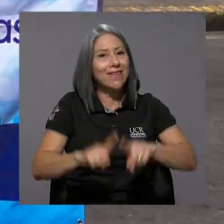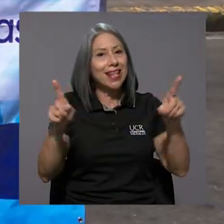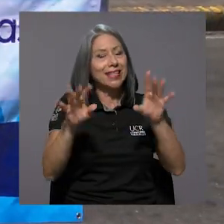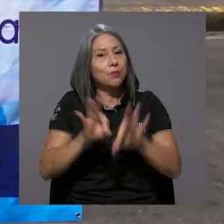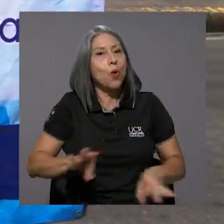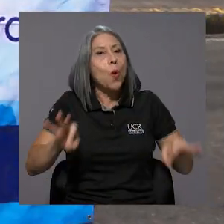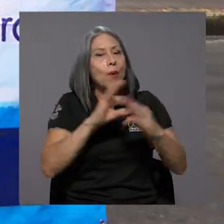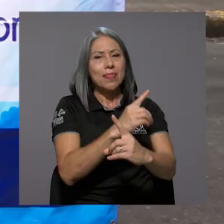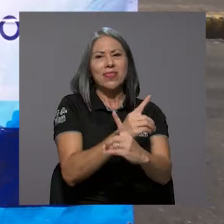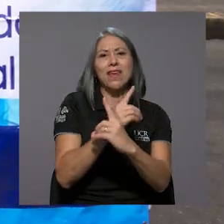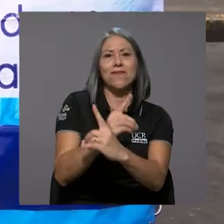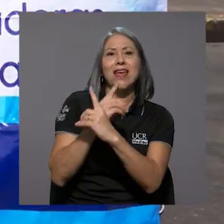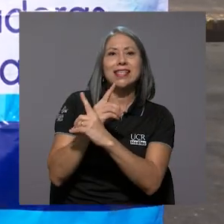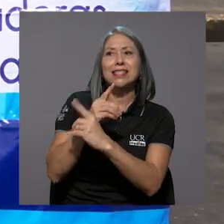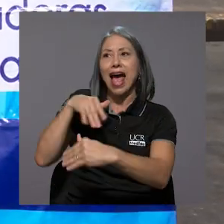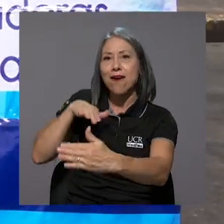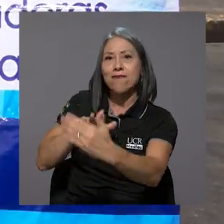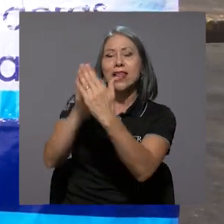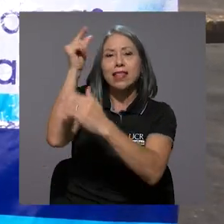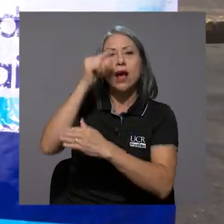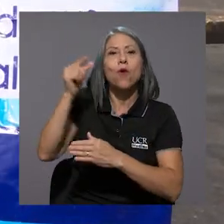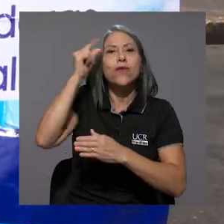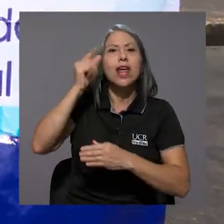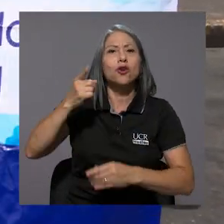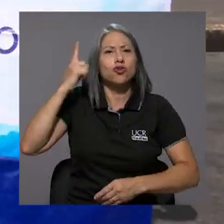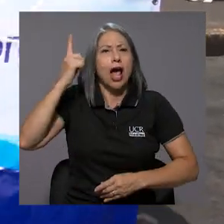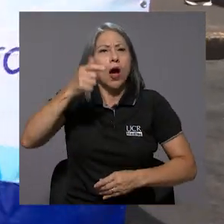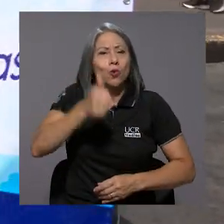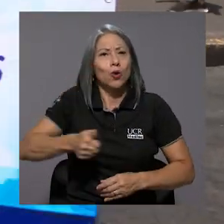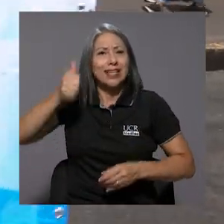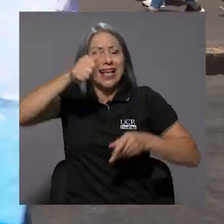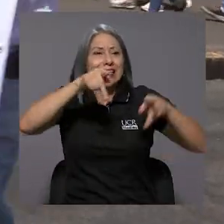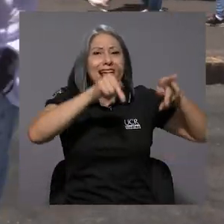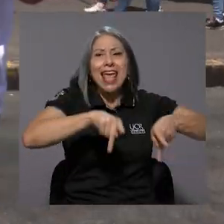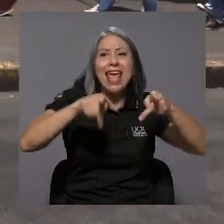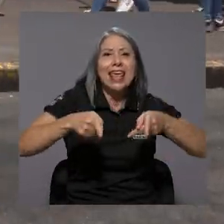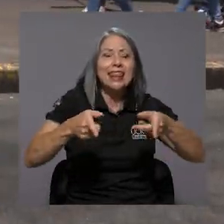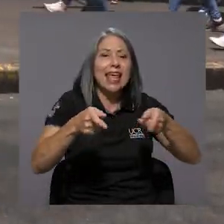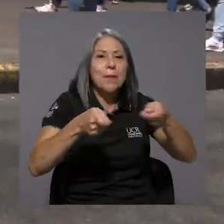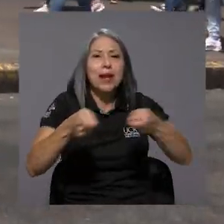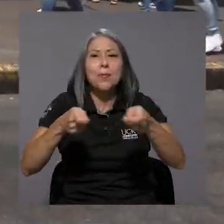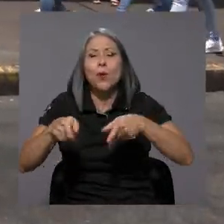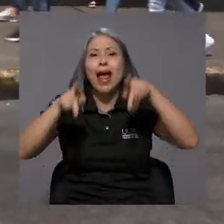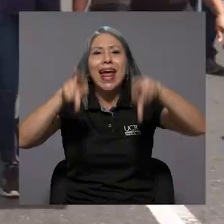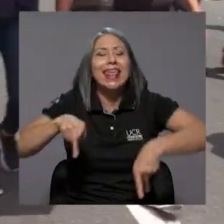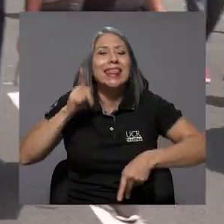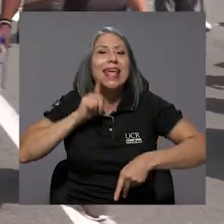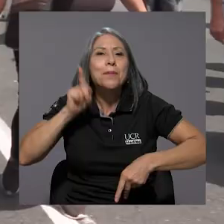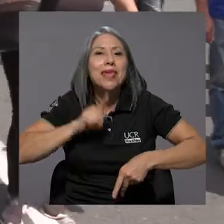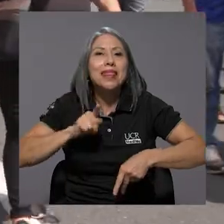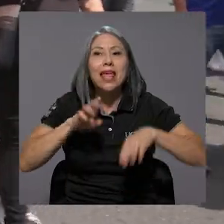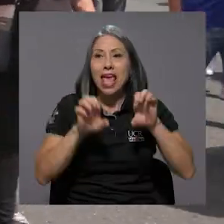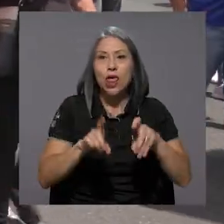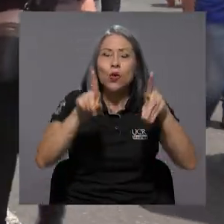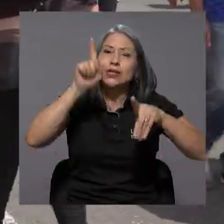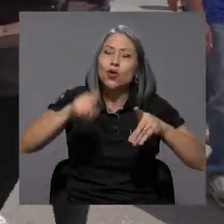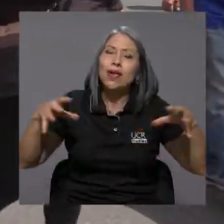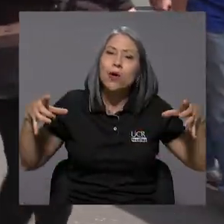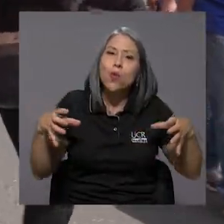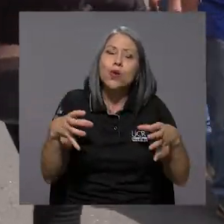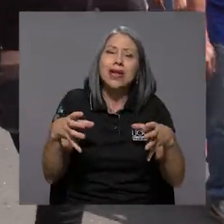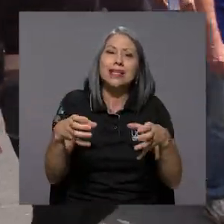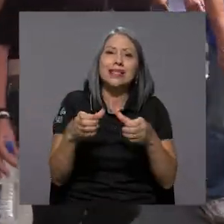Por eso es fundamental su defensa ante gobiernos autoritarios, ante gente que manipula, ante gente que miente, la